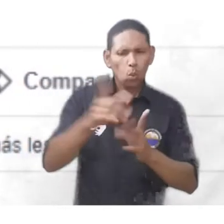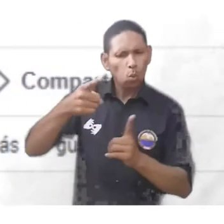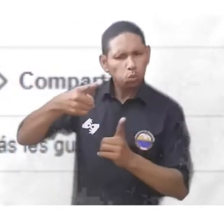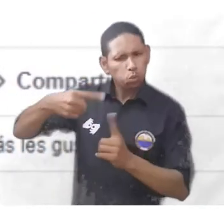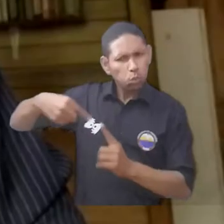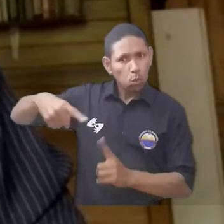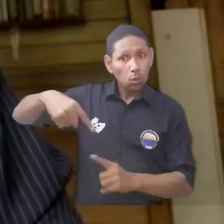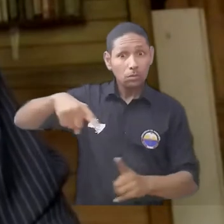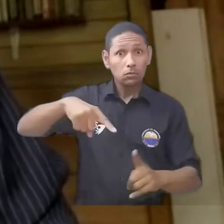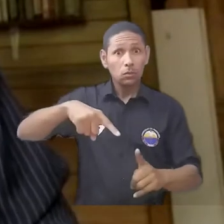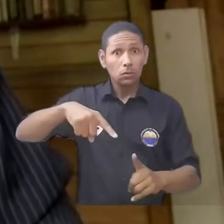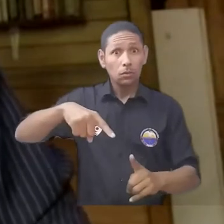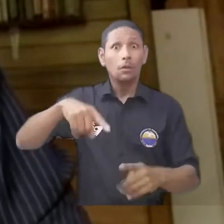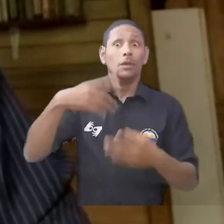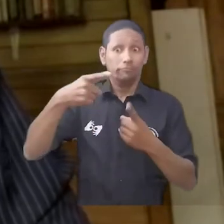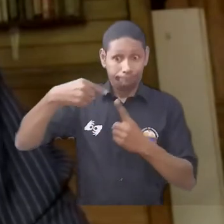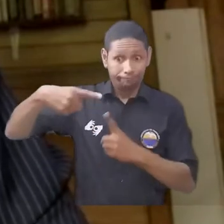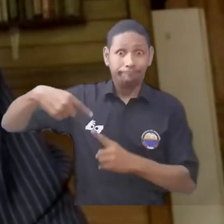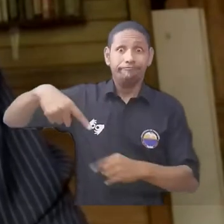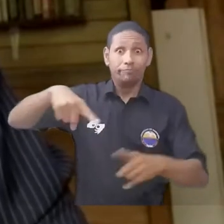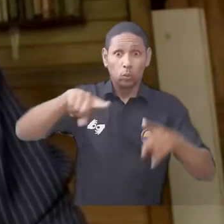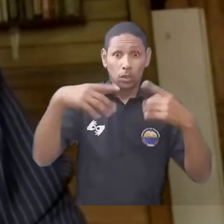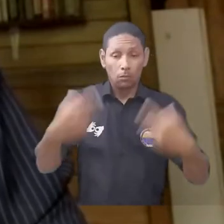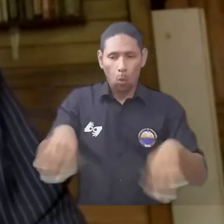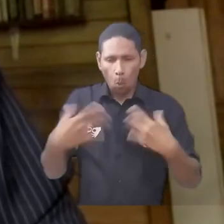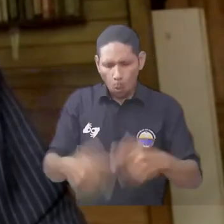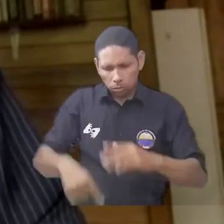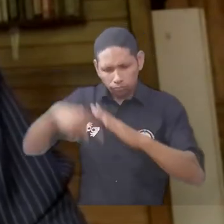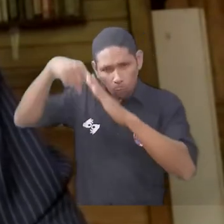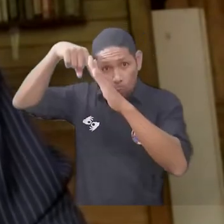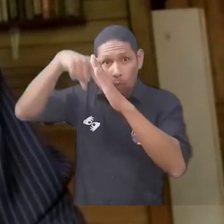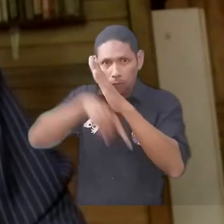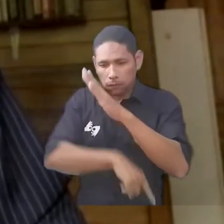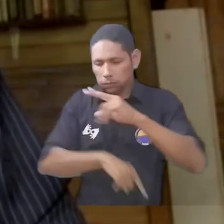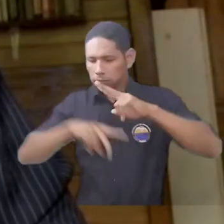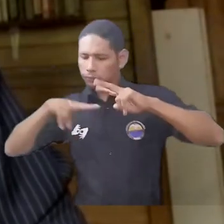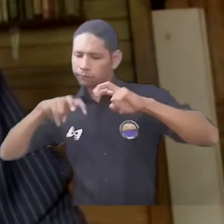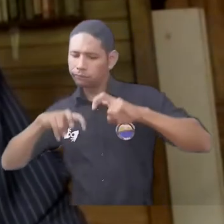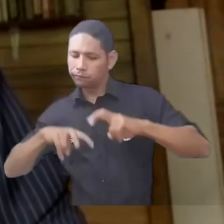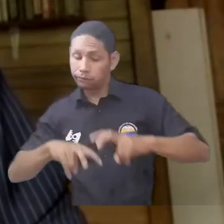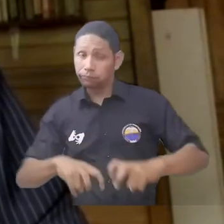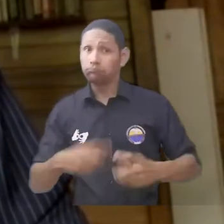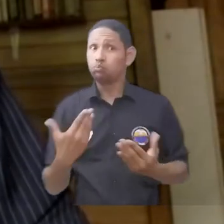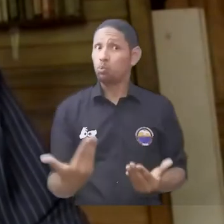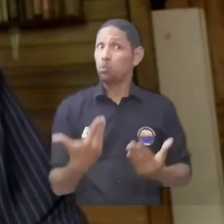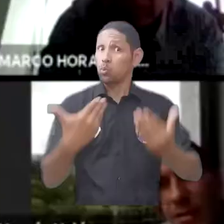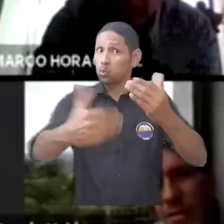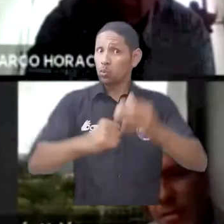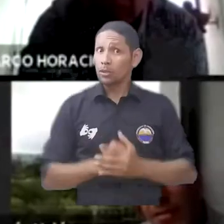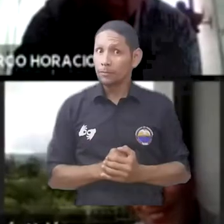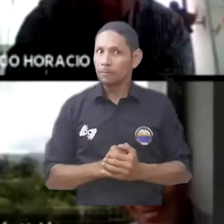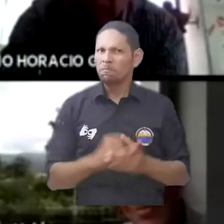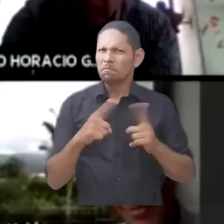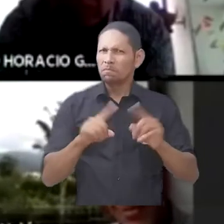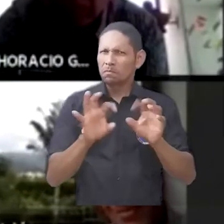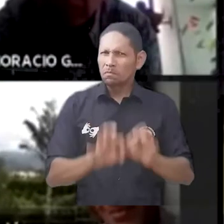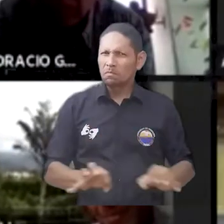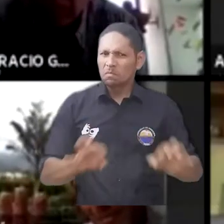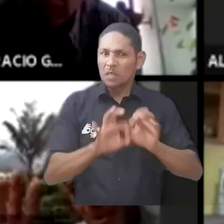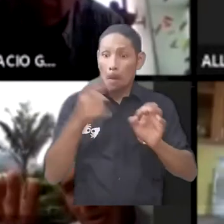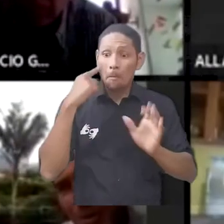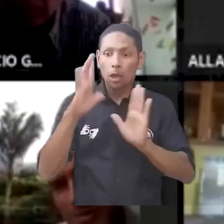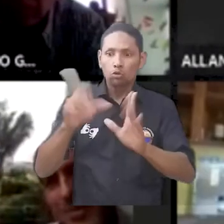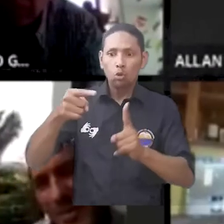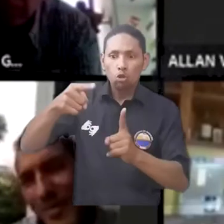un campo de estudios sumamente complejo en el buen sentido de la palabra y bastante rico